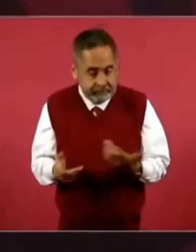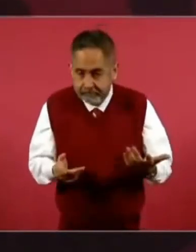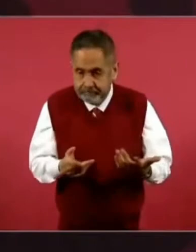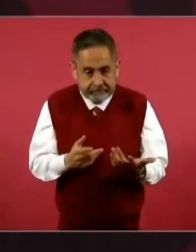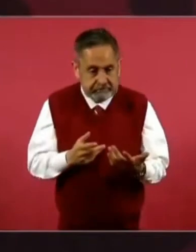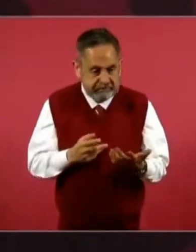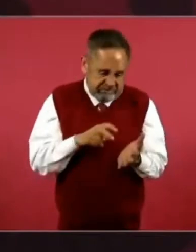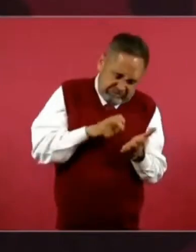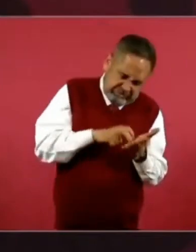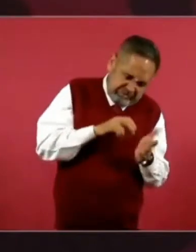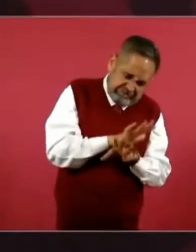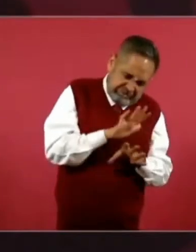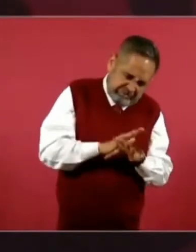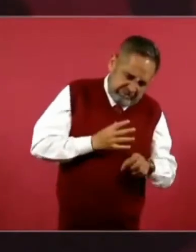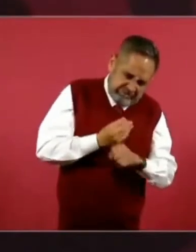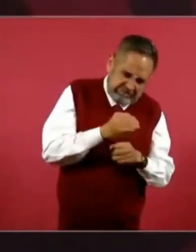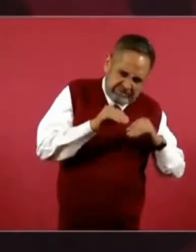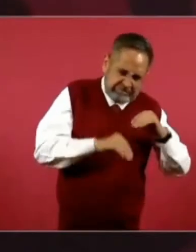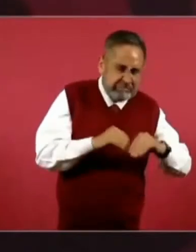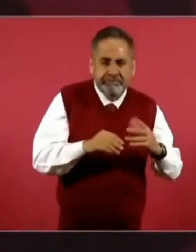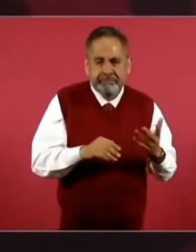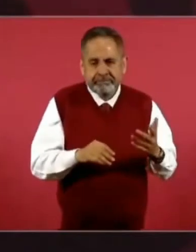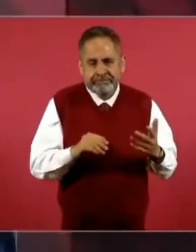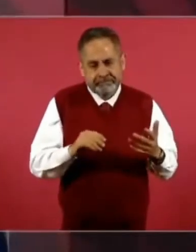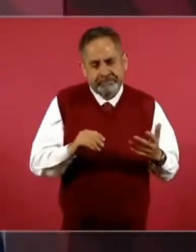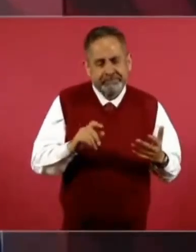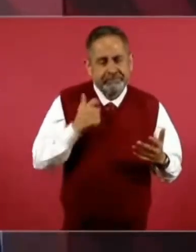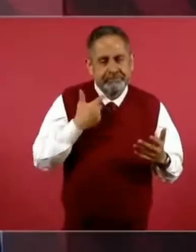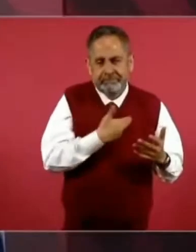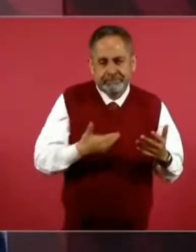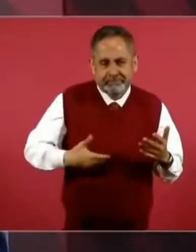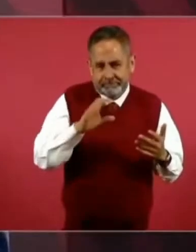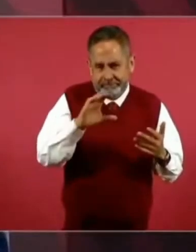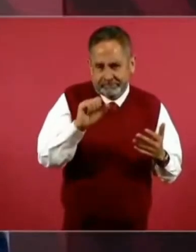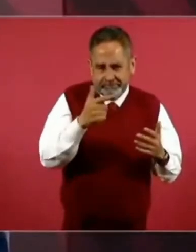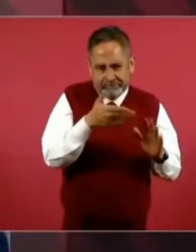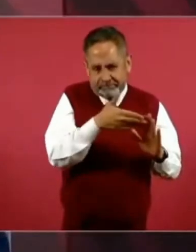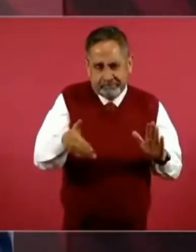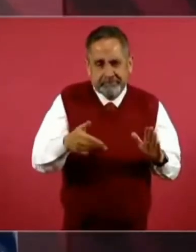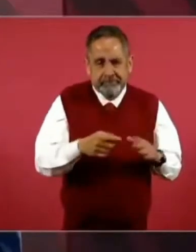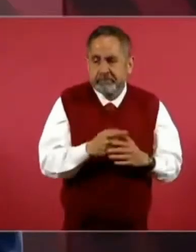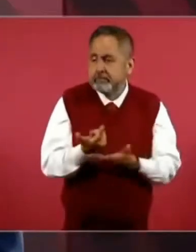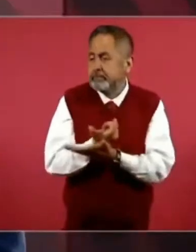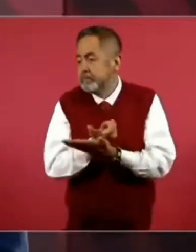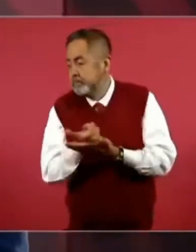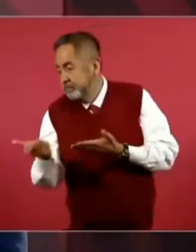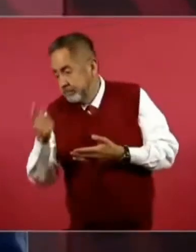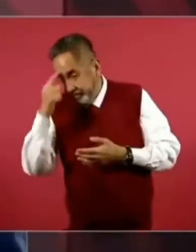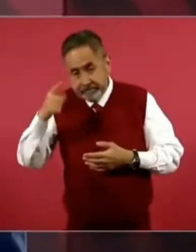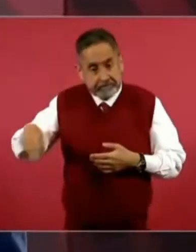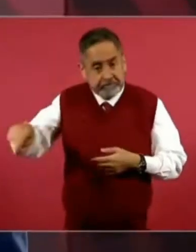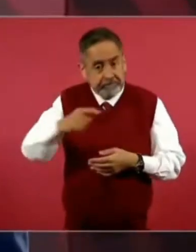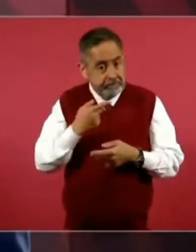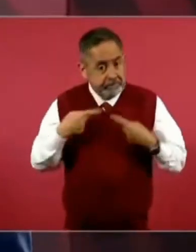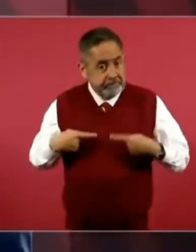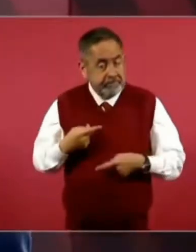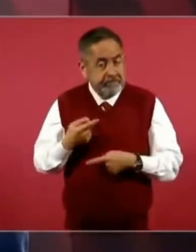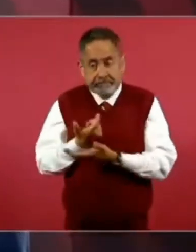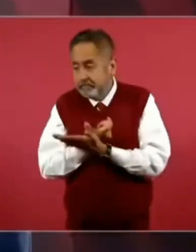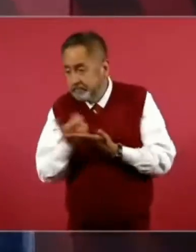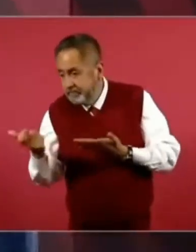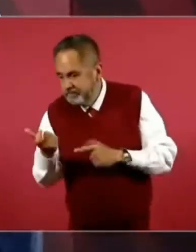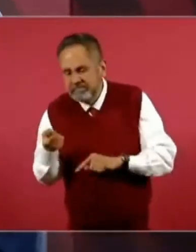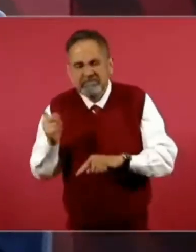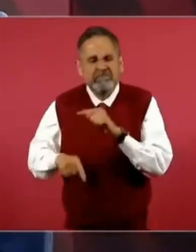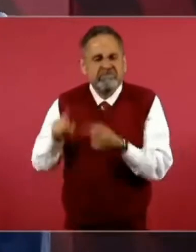los salarios a los trabajadores no